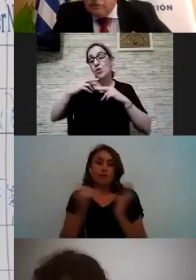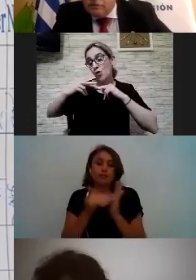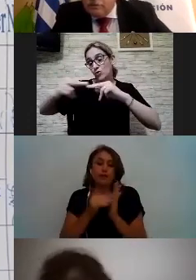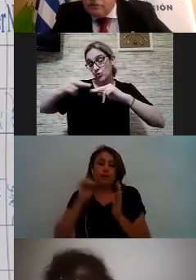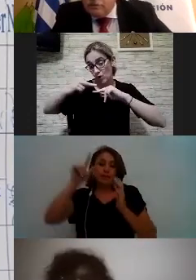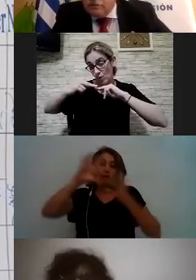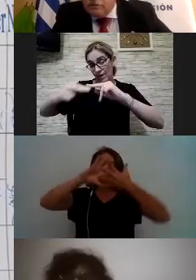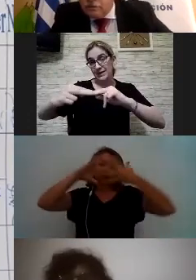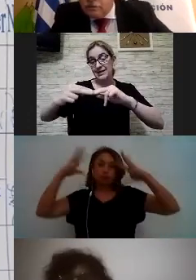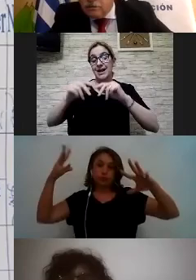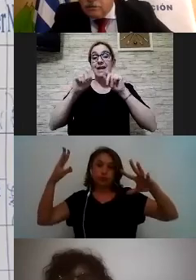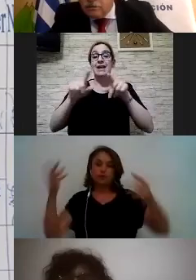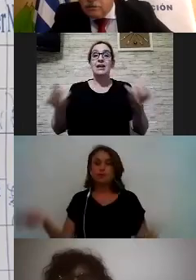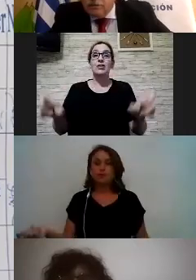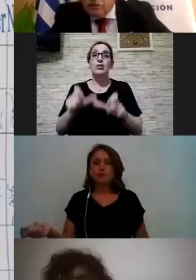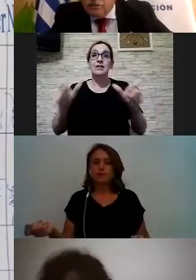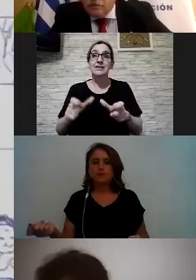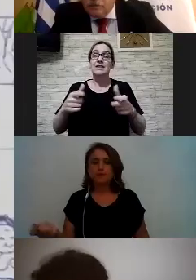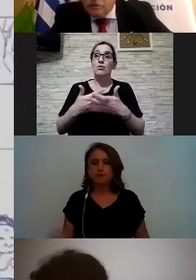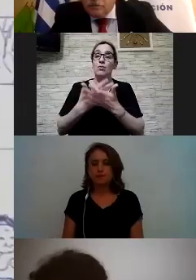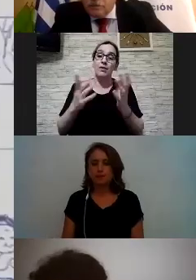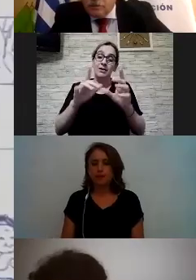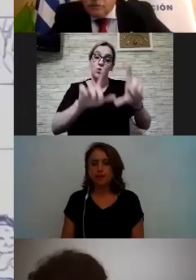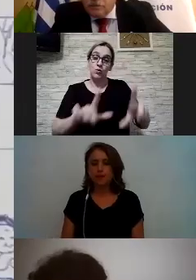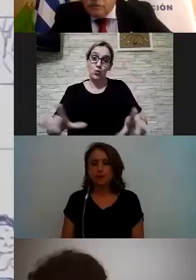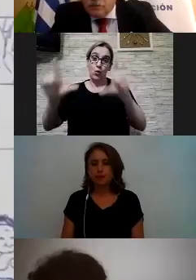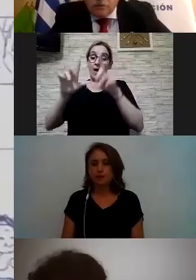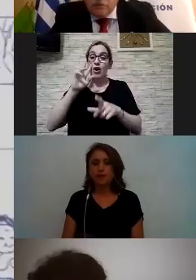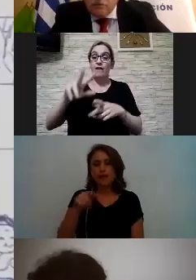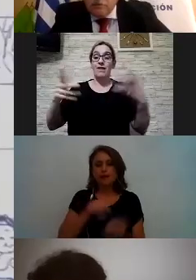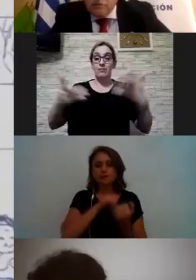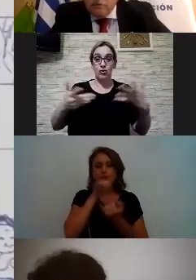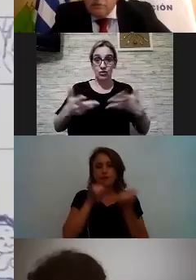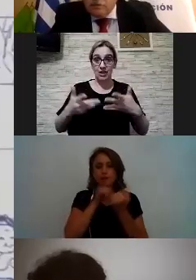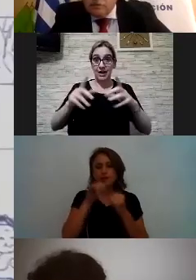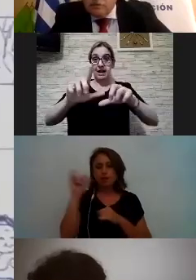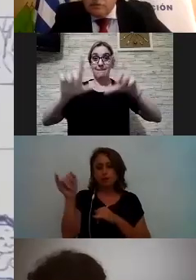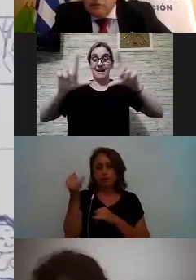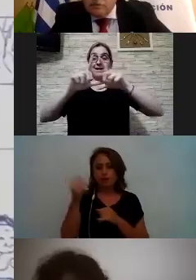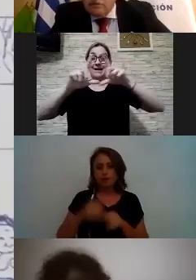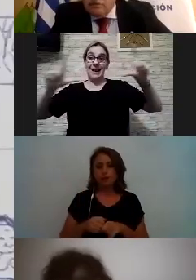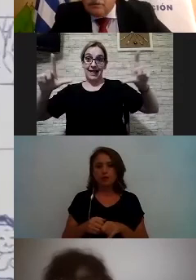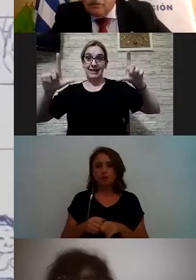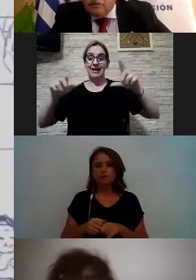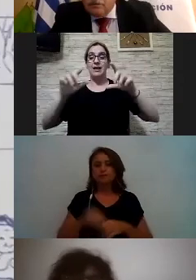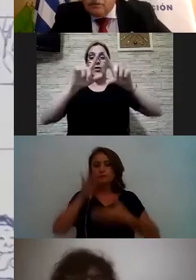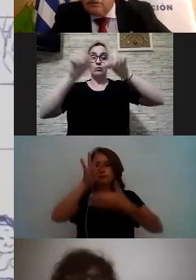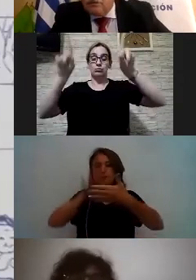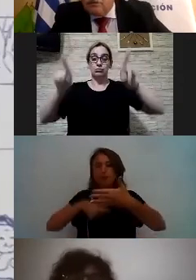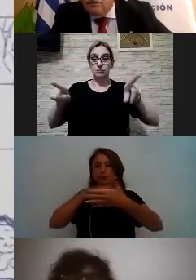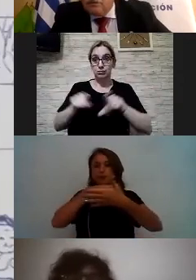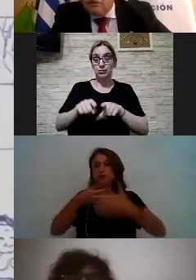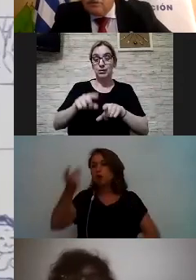esto es se hace un cuadro acá lo vamos a explicar con la imagen grande se hace un cuadro con los 12